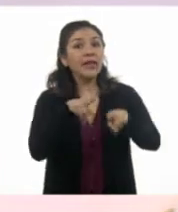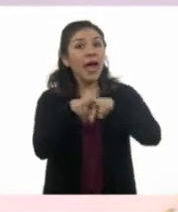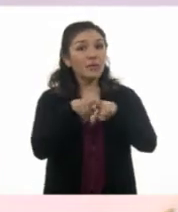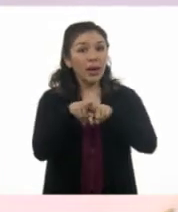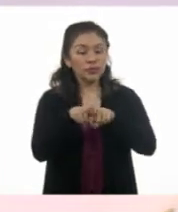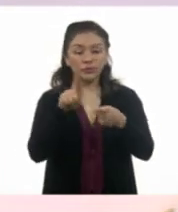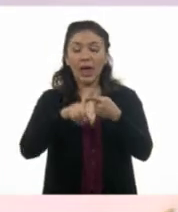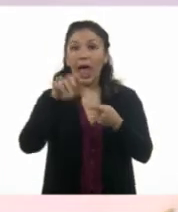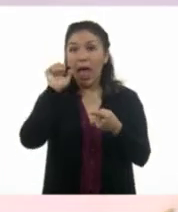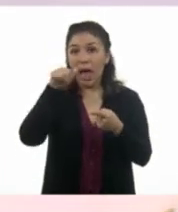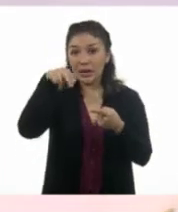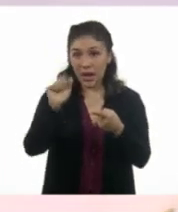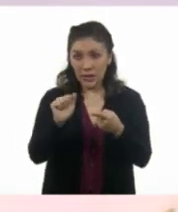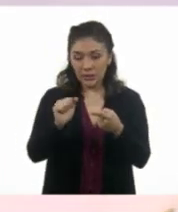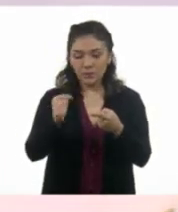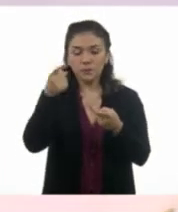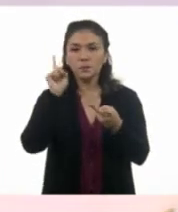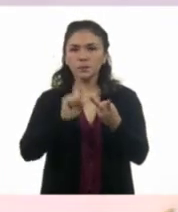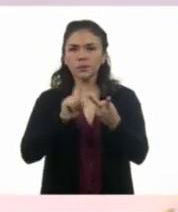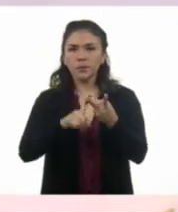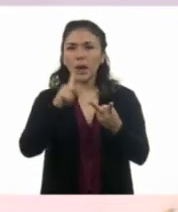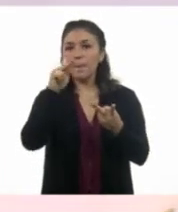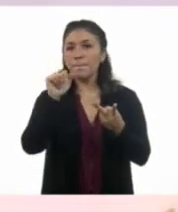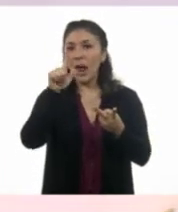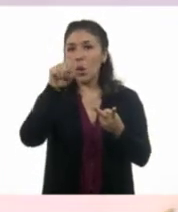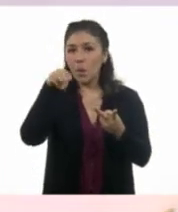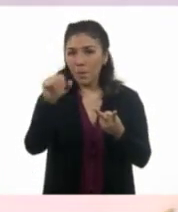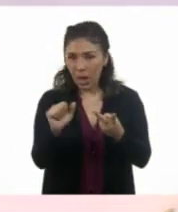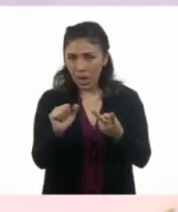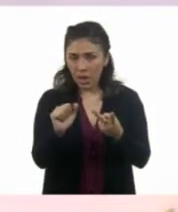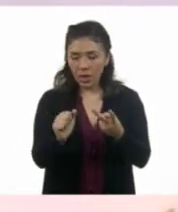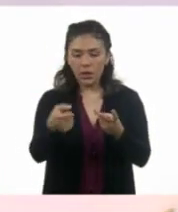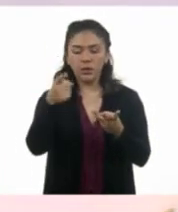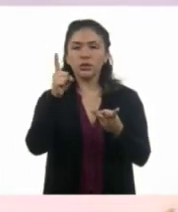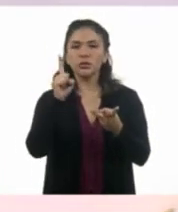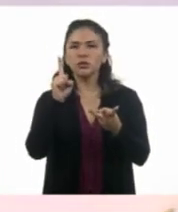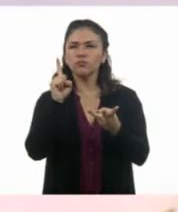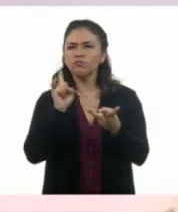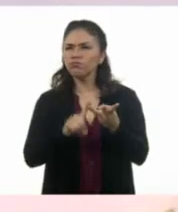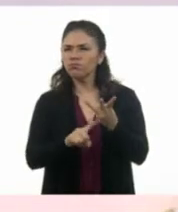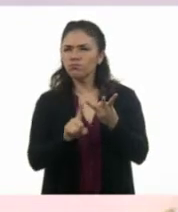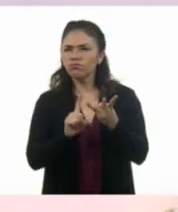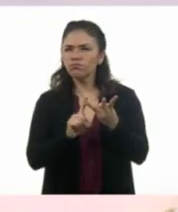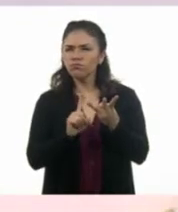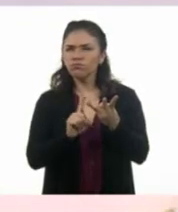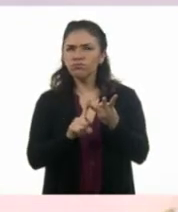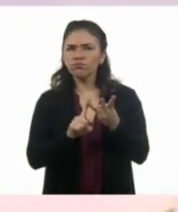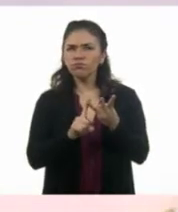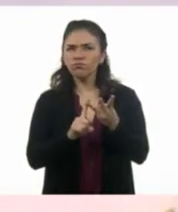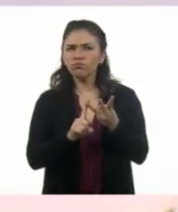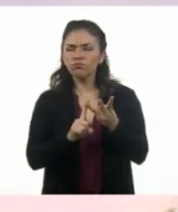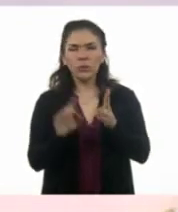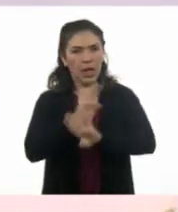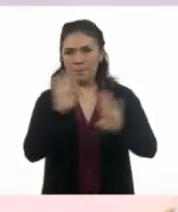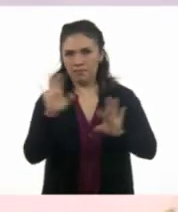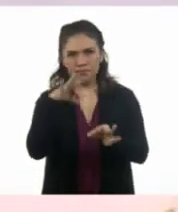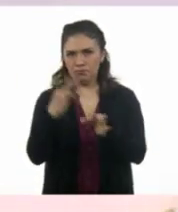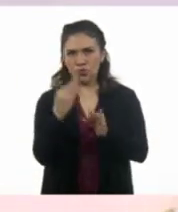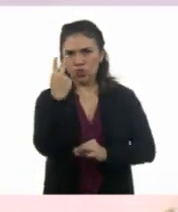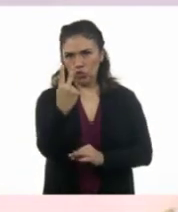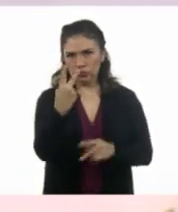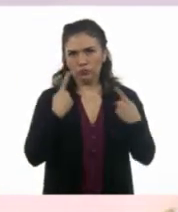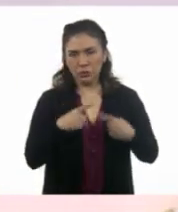Ana tiene tres hermanos. Uno. Paloma tiene tres hermanos. Dos. Y nada más.